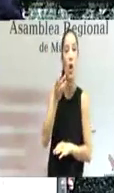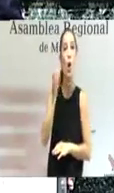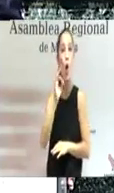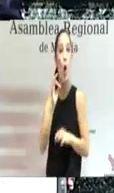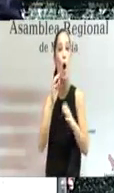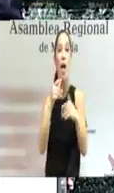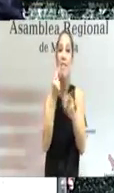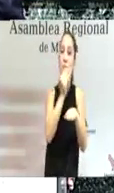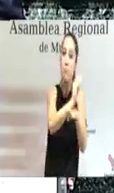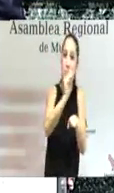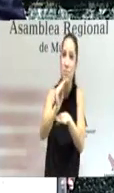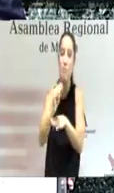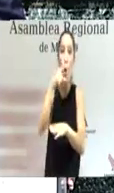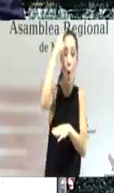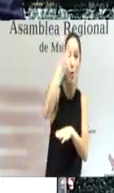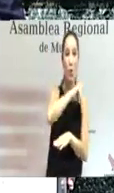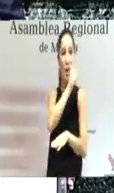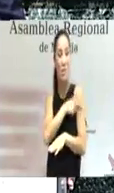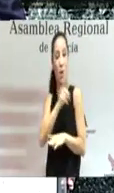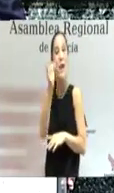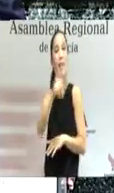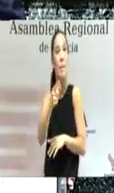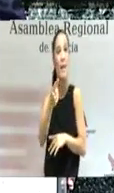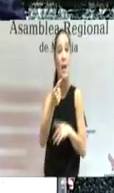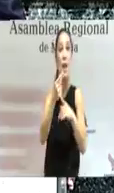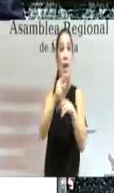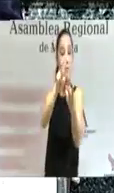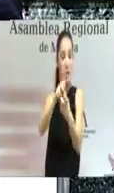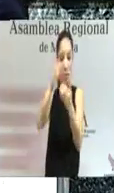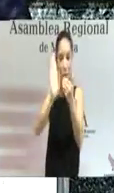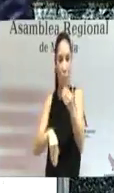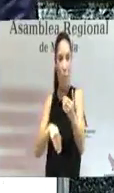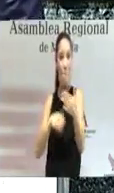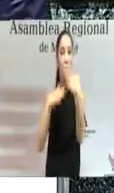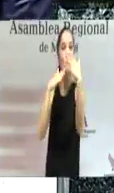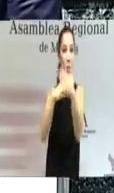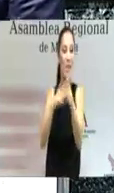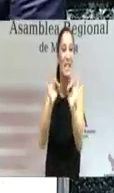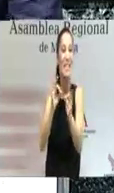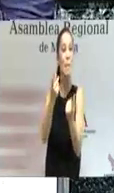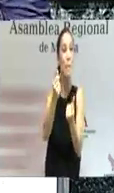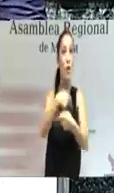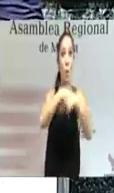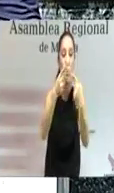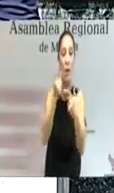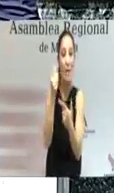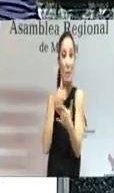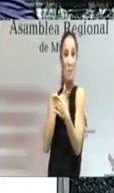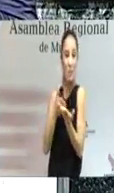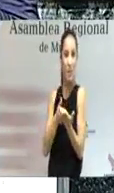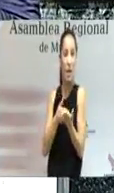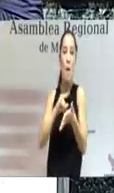la cultura y al deporte donde hemos rebajado impuestos a actividades económicas y congelado tasas y precios públicos un plan